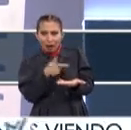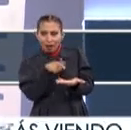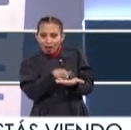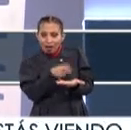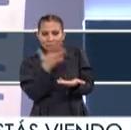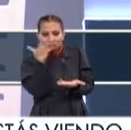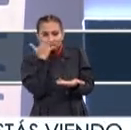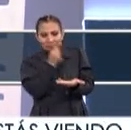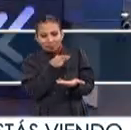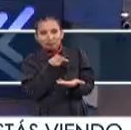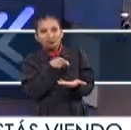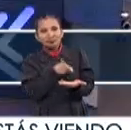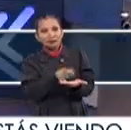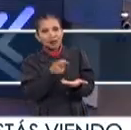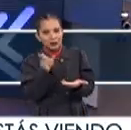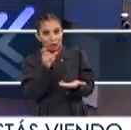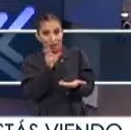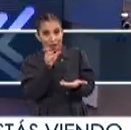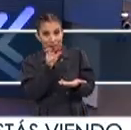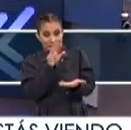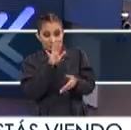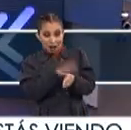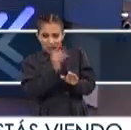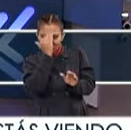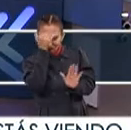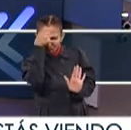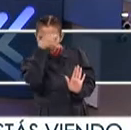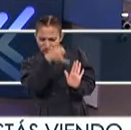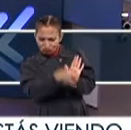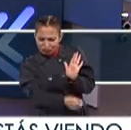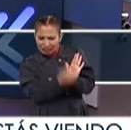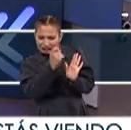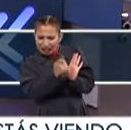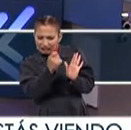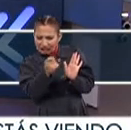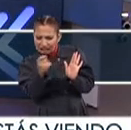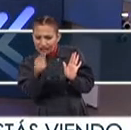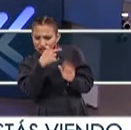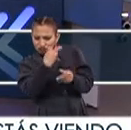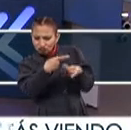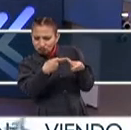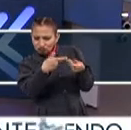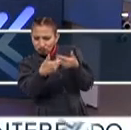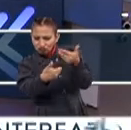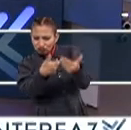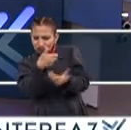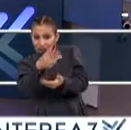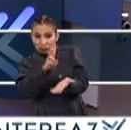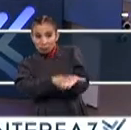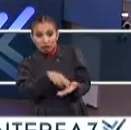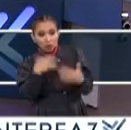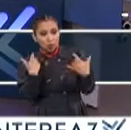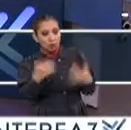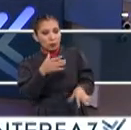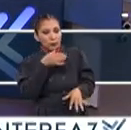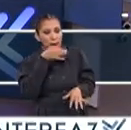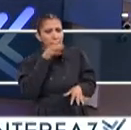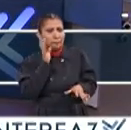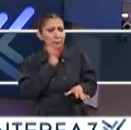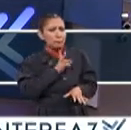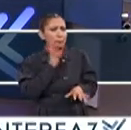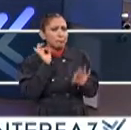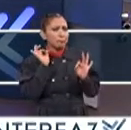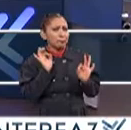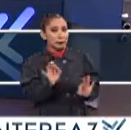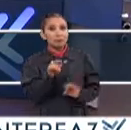producto increíble Que además En cuanto En tanto más se conoce Todo lo que interviene En su elaboración Más se valora Y más se disfruta Por supuesto